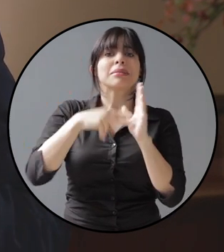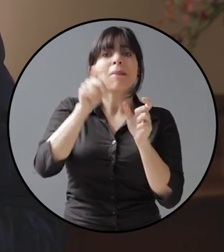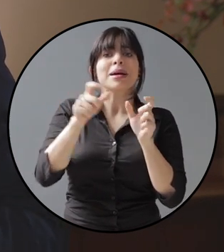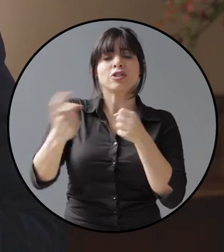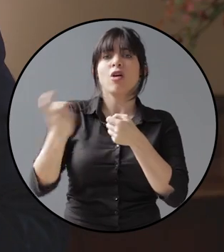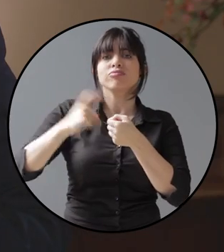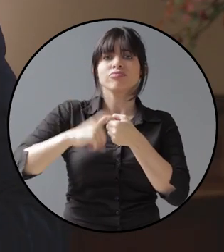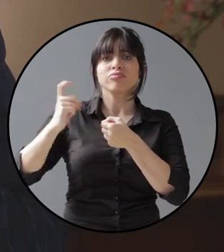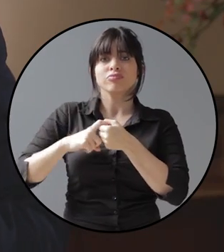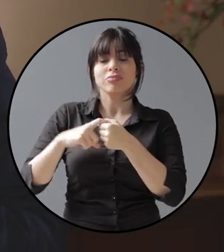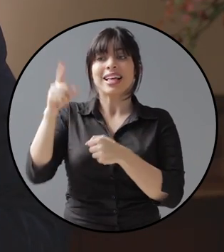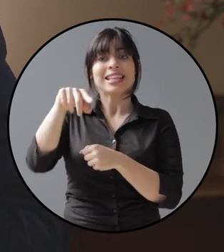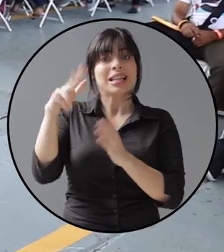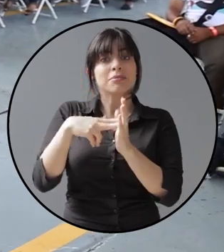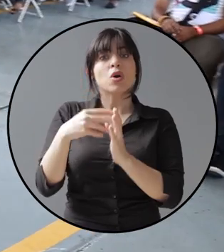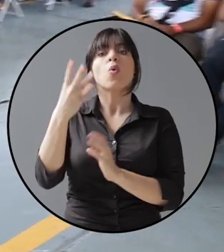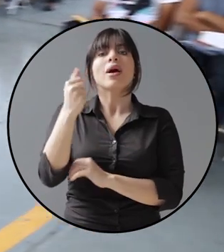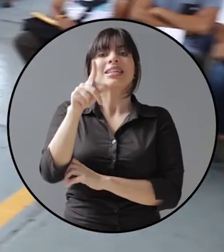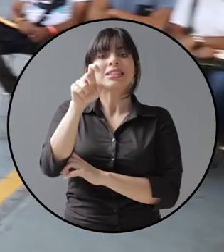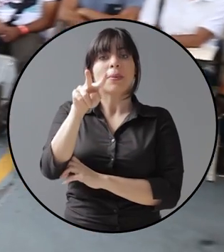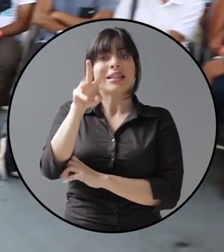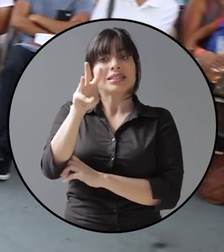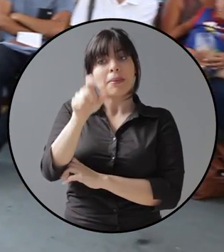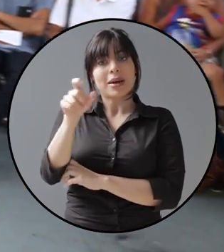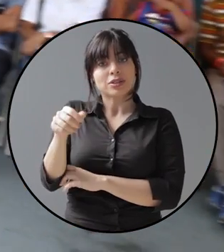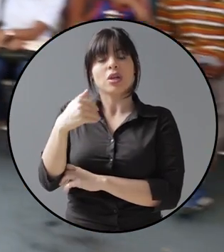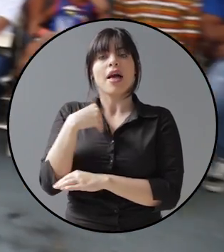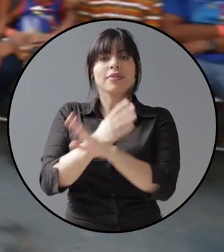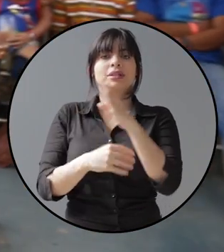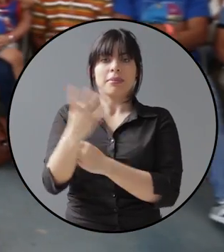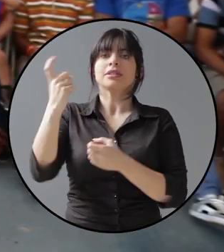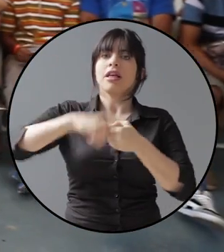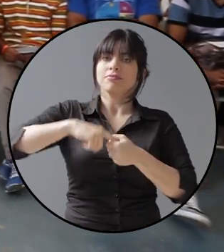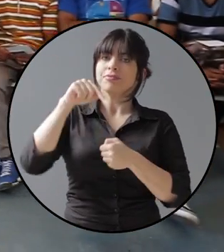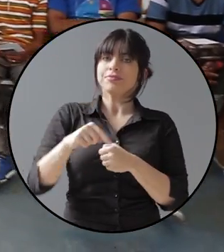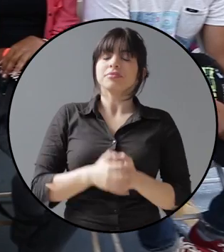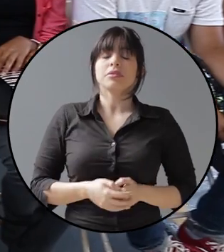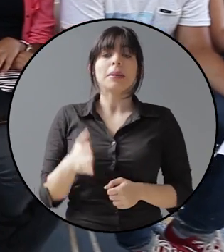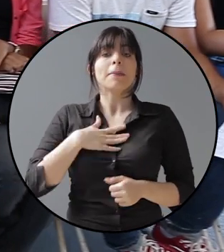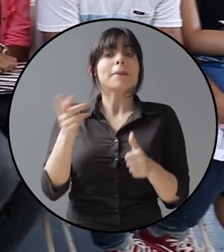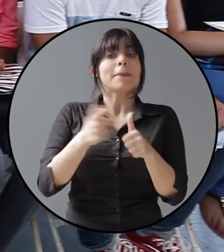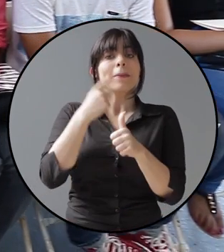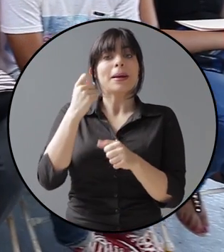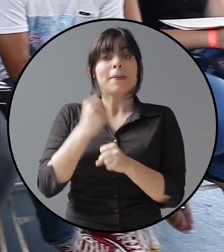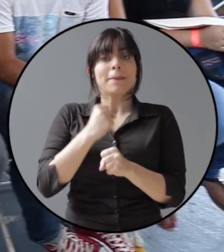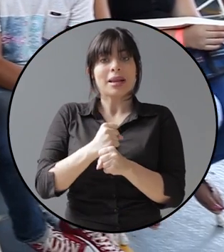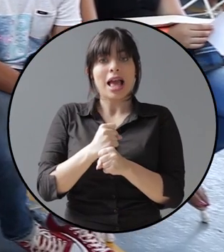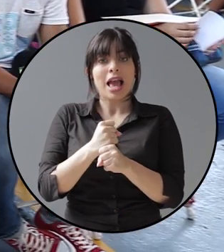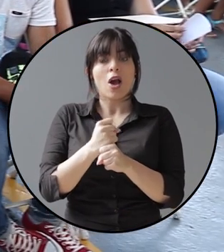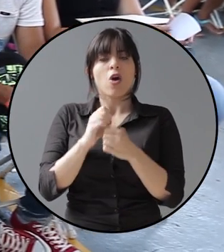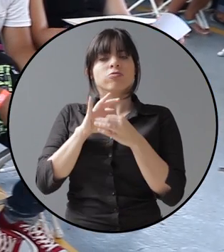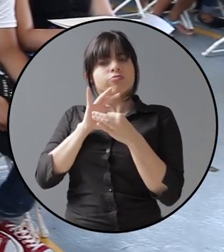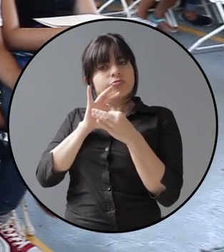personas inscritas, de ellas 126 personas con discapacidad. Mi primer empleo se